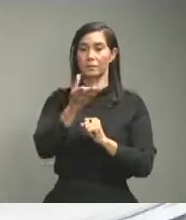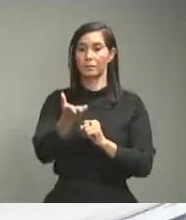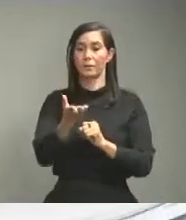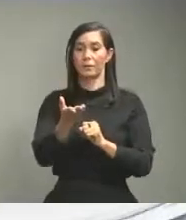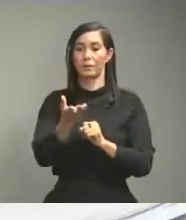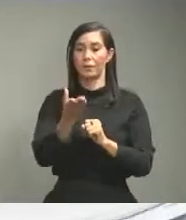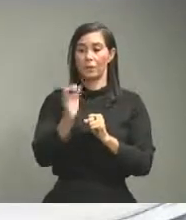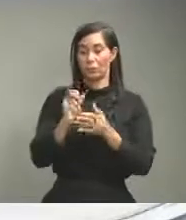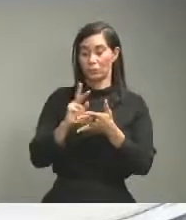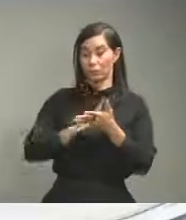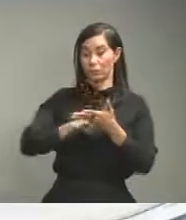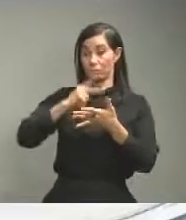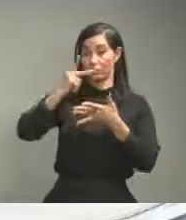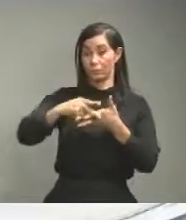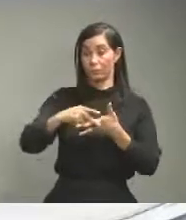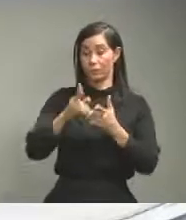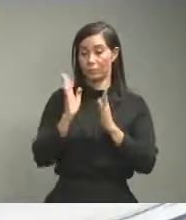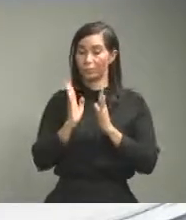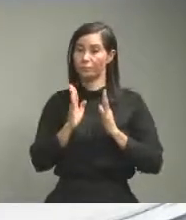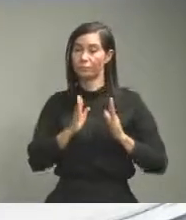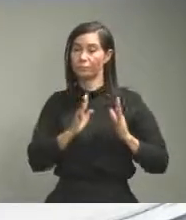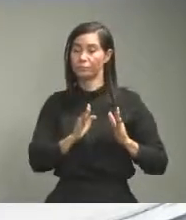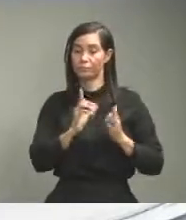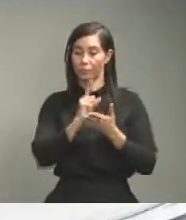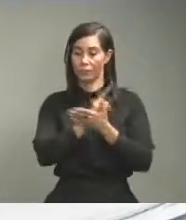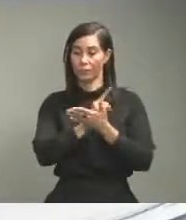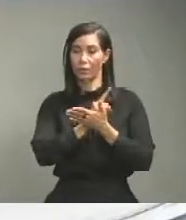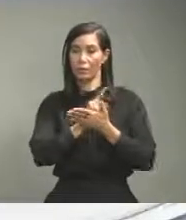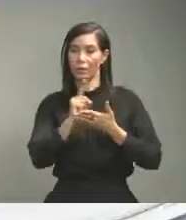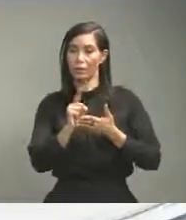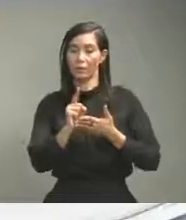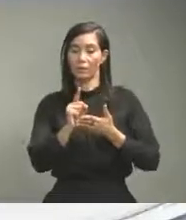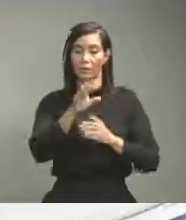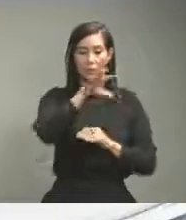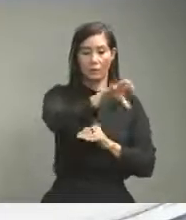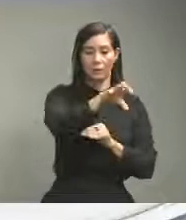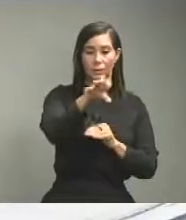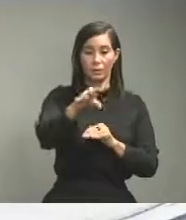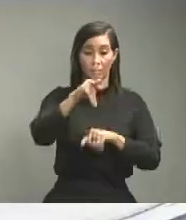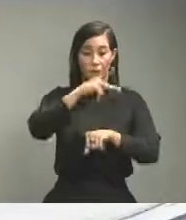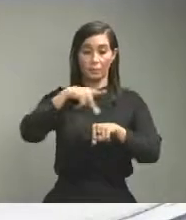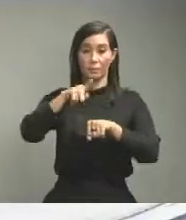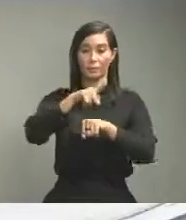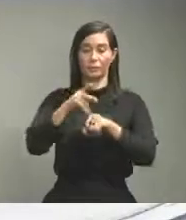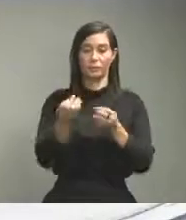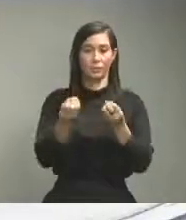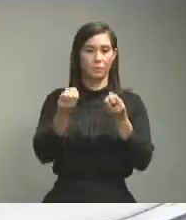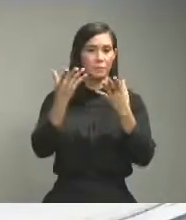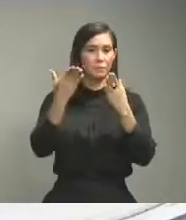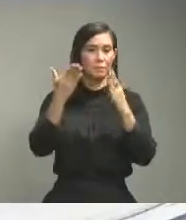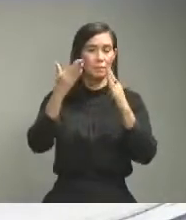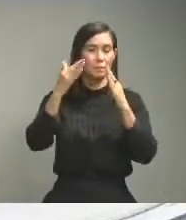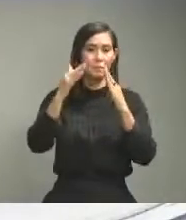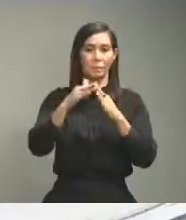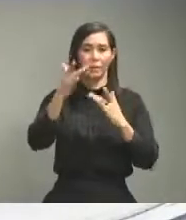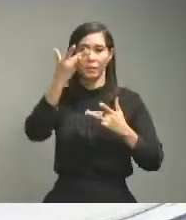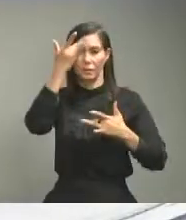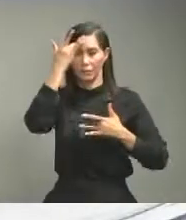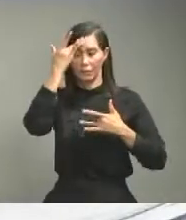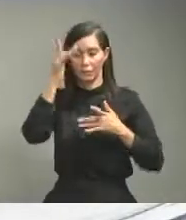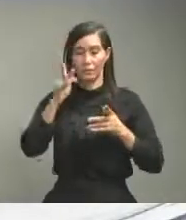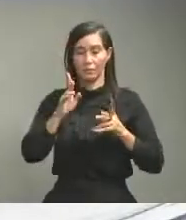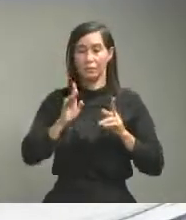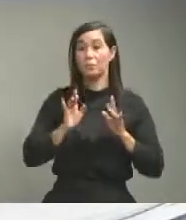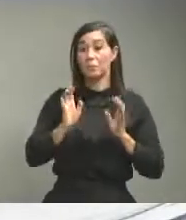tenemos planificada de esta semana en los puntos de mayor incidencia del país como lo es Santiago de los